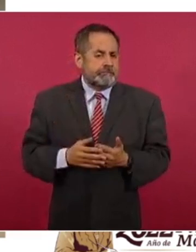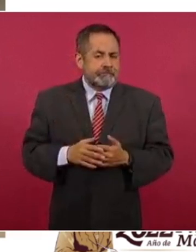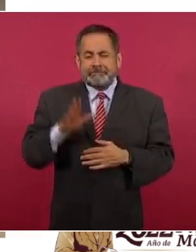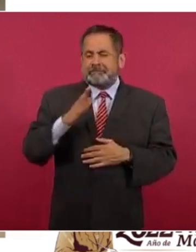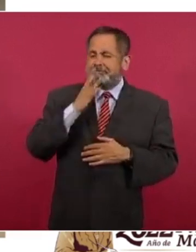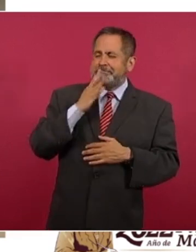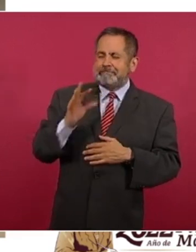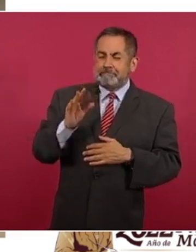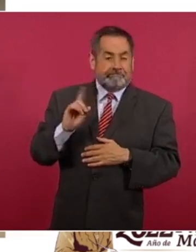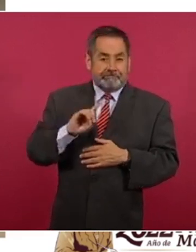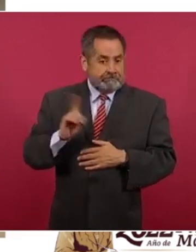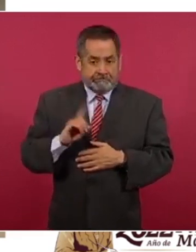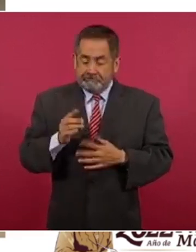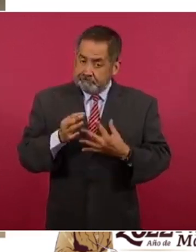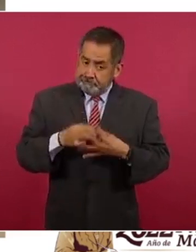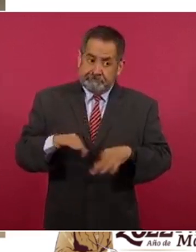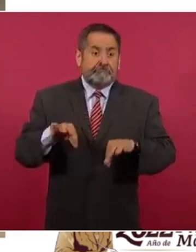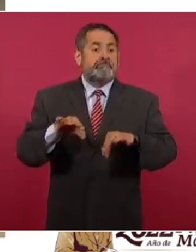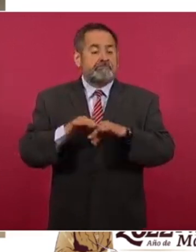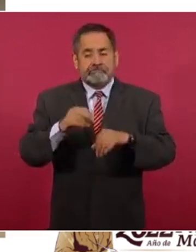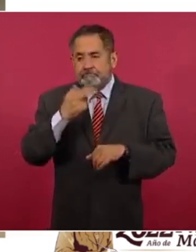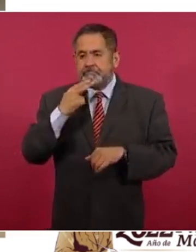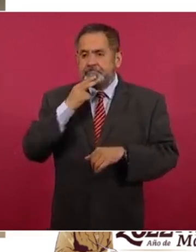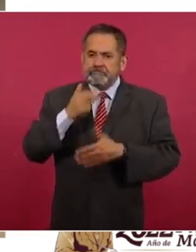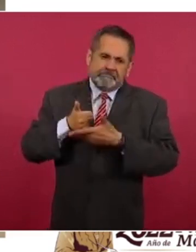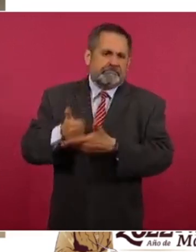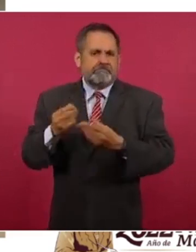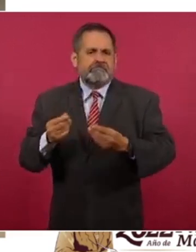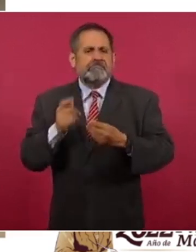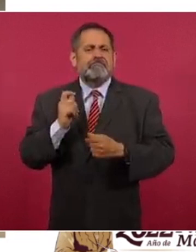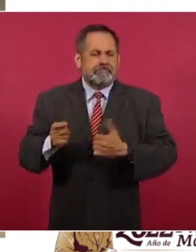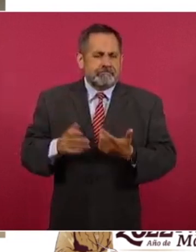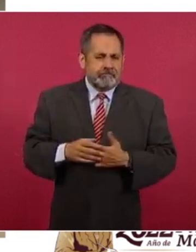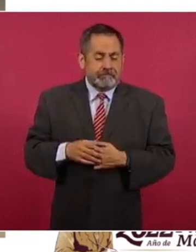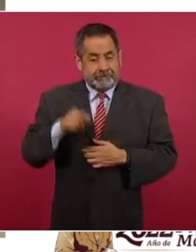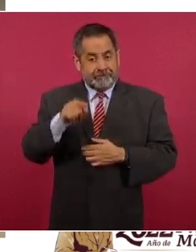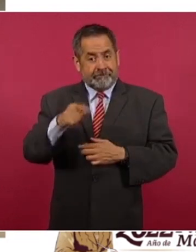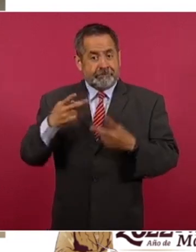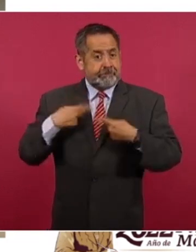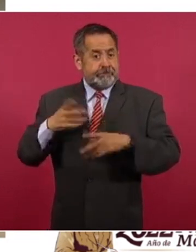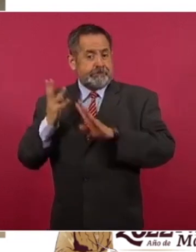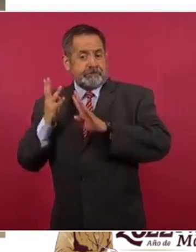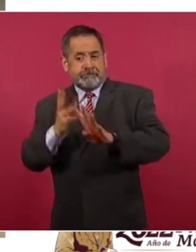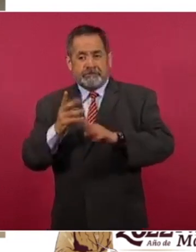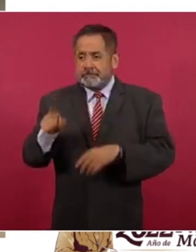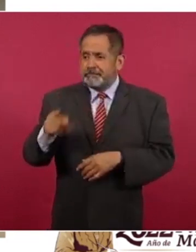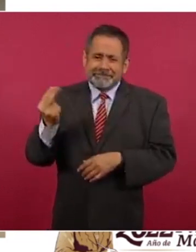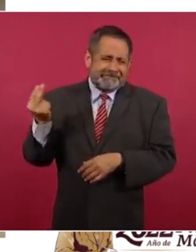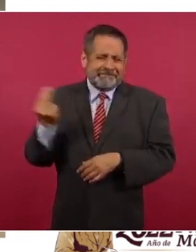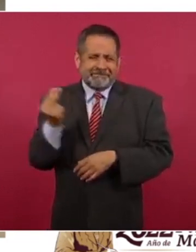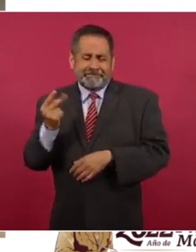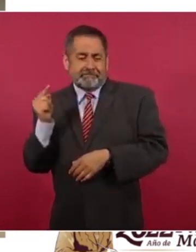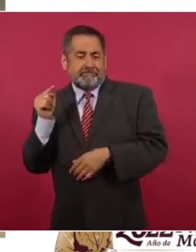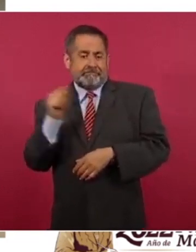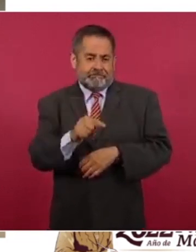sencillas, pero que tienen una enorme profundidad, porque es donde se atiende la gente que más lo necesita, las unidades